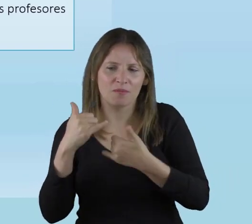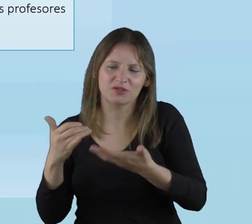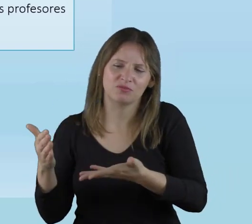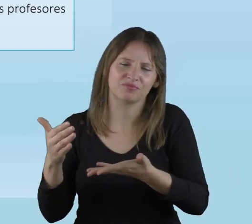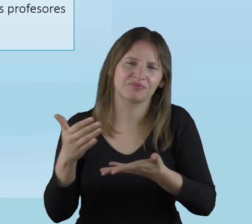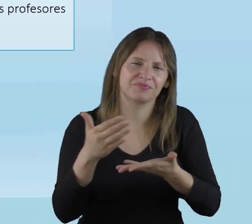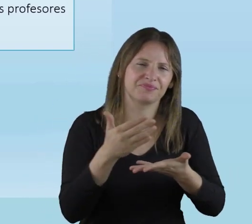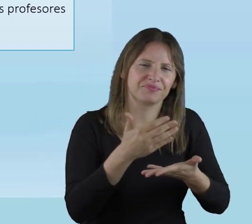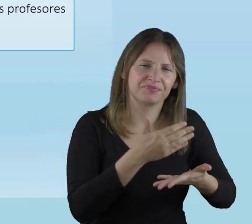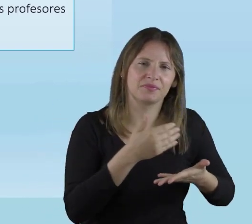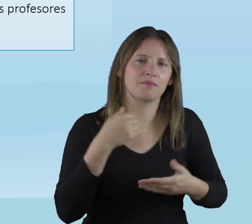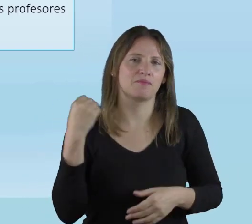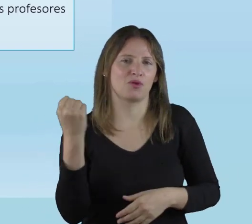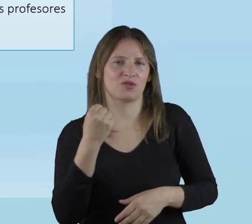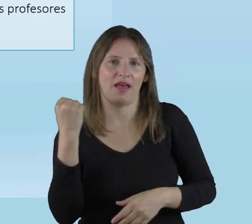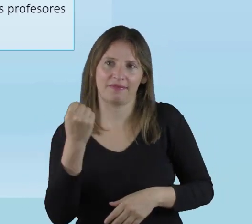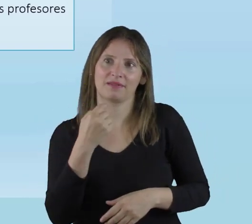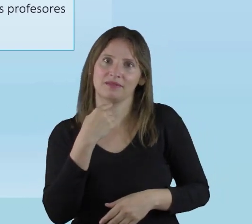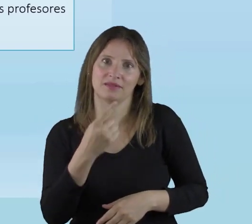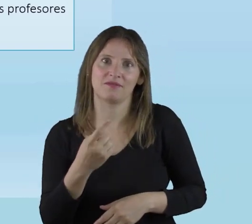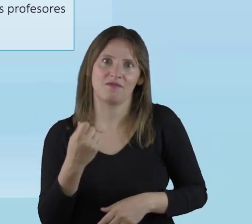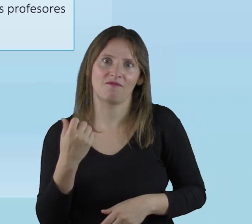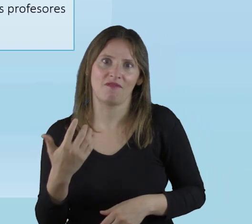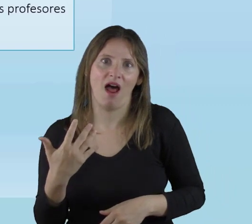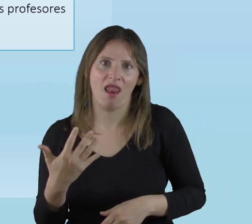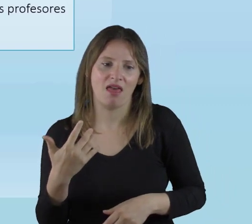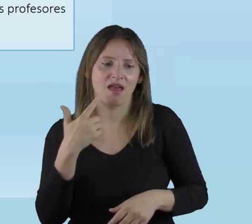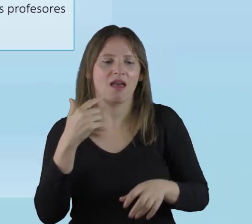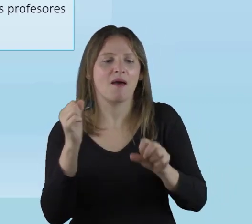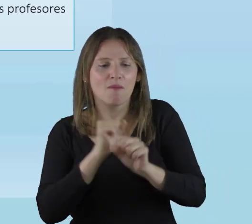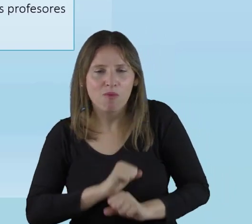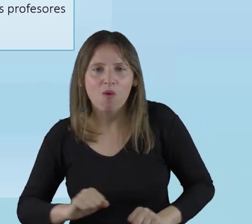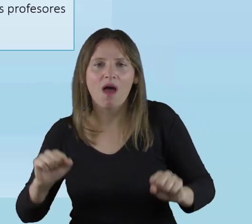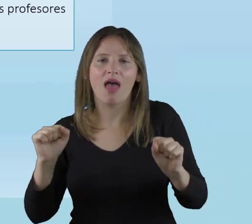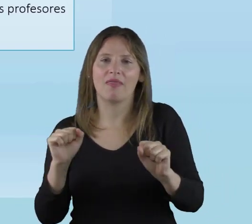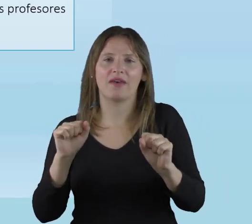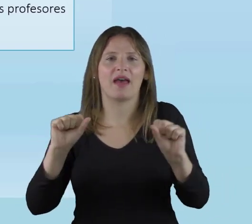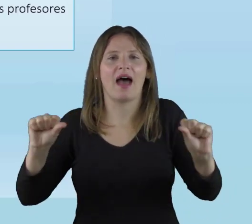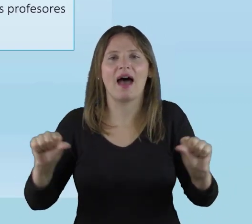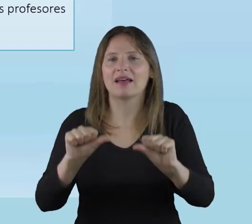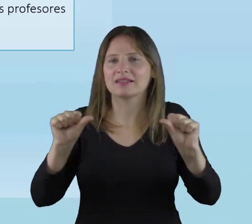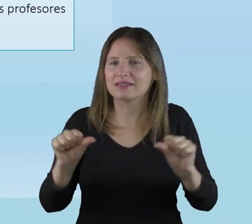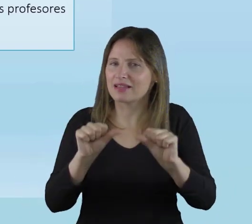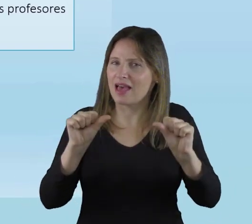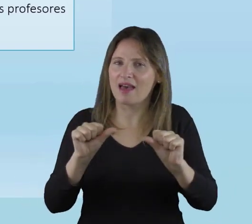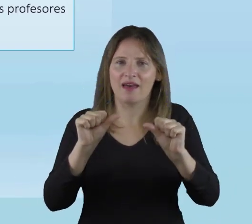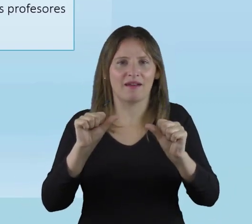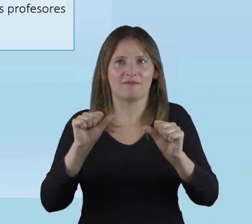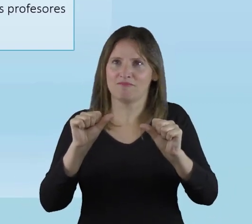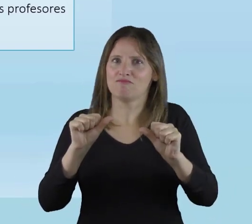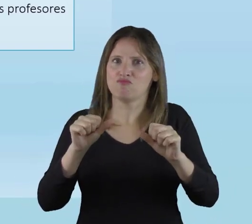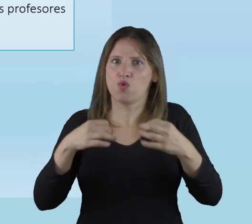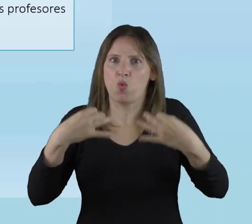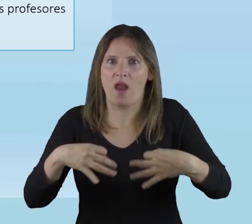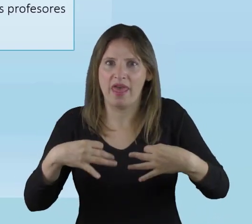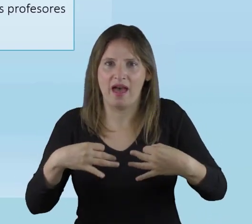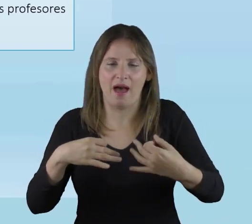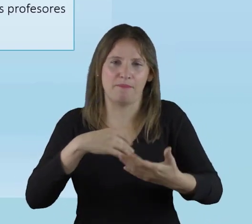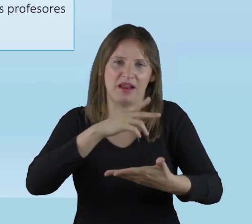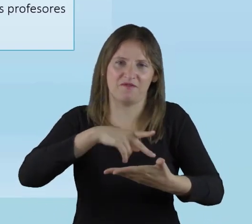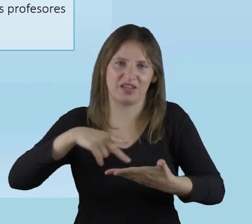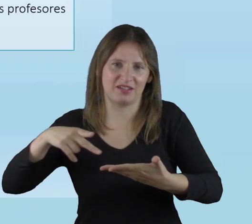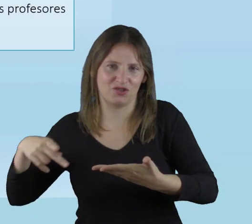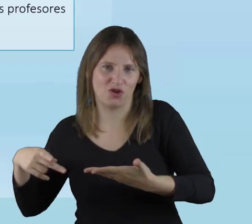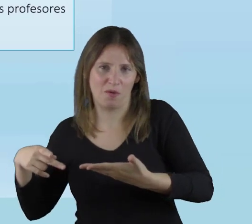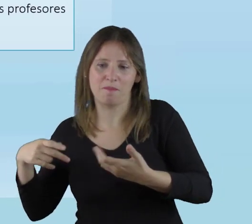nosotros vamos a recuperar una información muy rica, muy importante, que nos va a permitir hacer